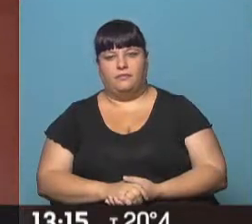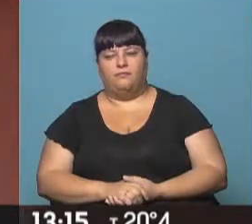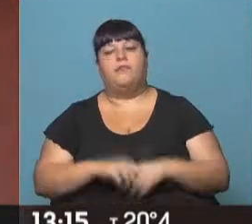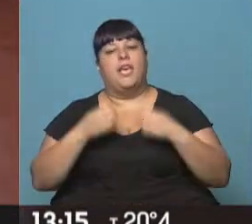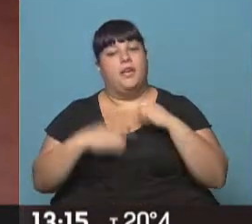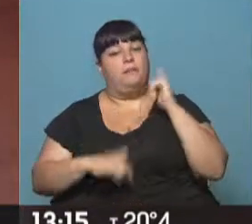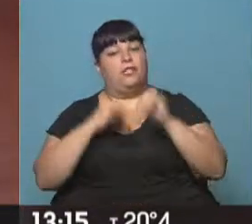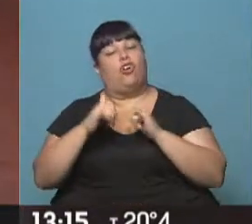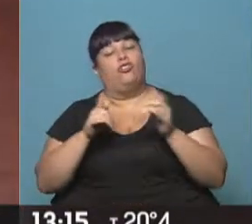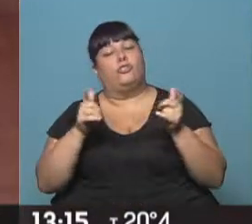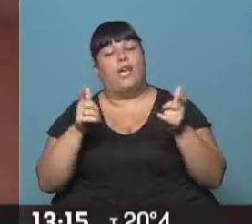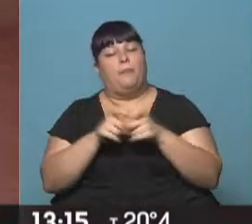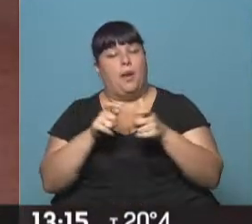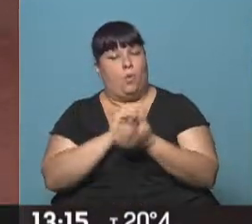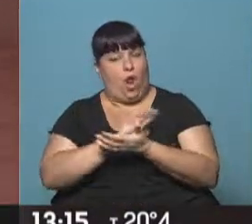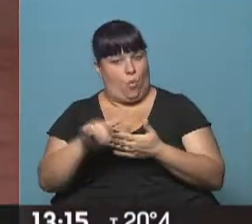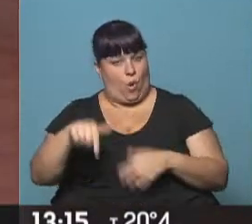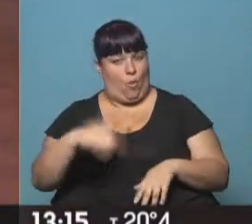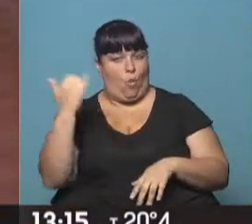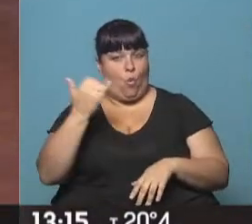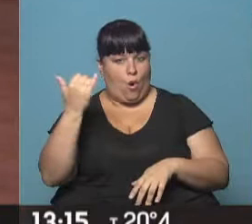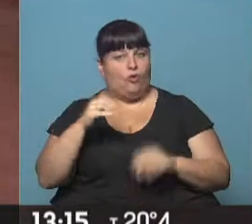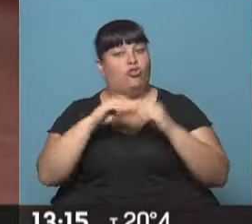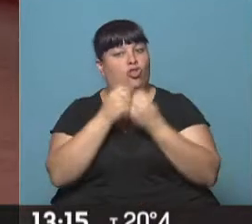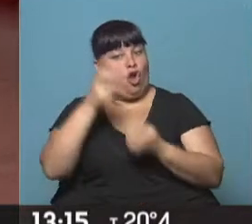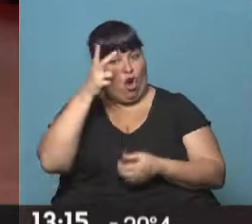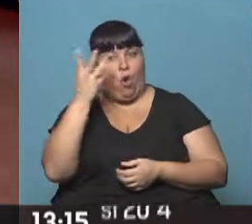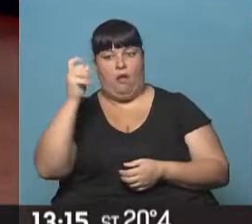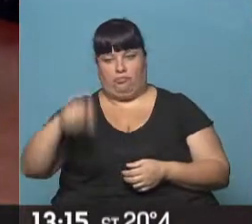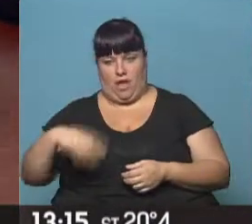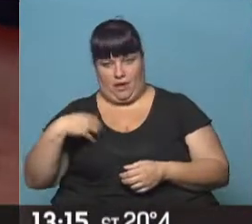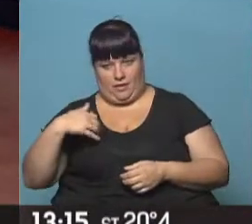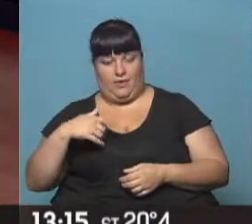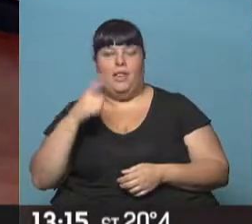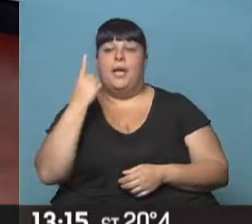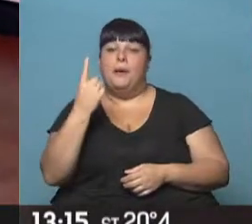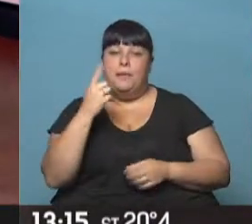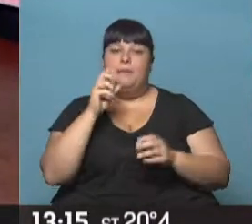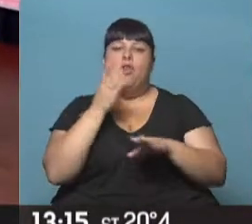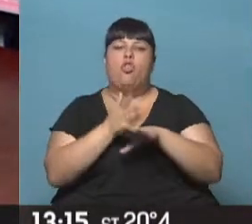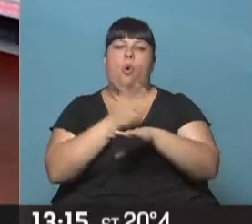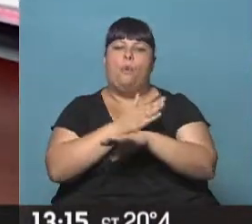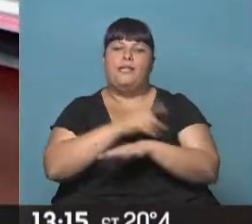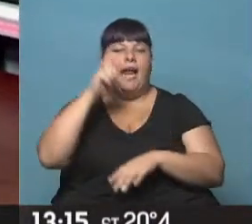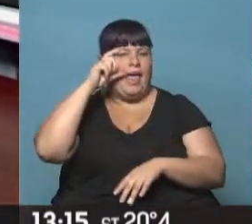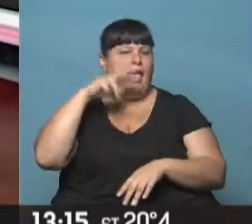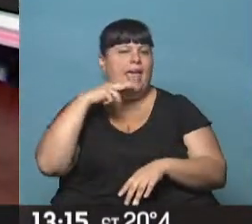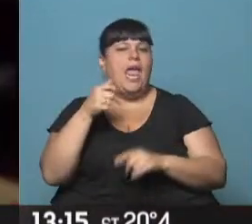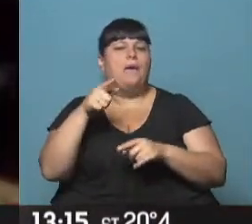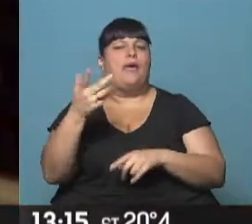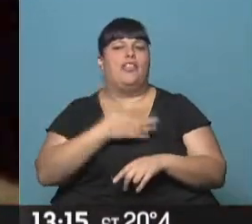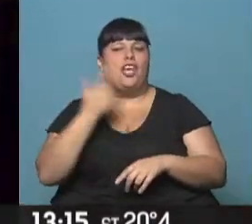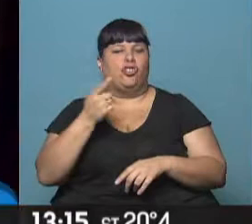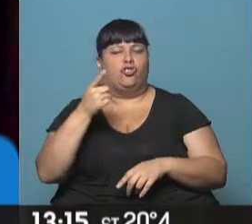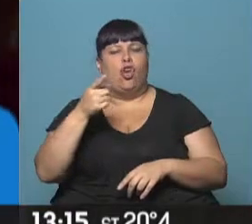Comenzamos a recorrer los estrenos de este jueves, son ocho, cuatro argentinos. El primero de ellos es un documental, se llama Eva, está dirigido por